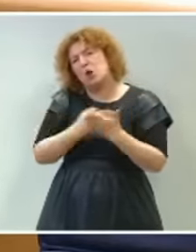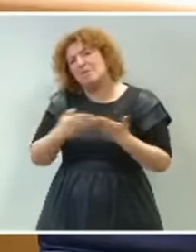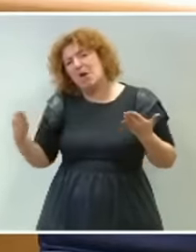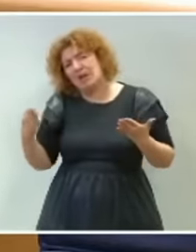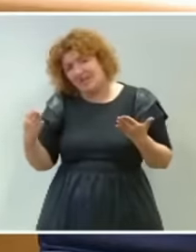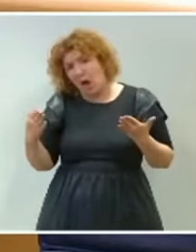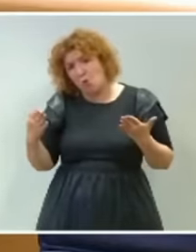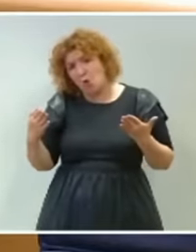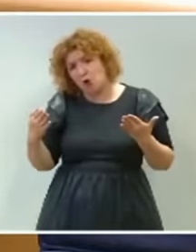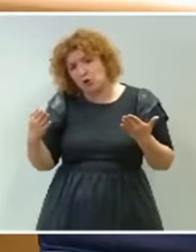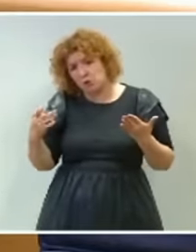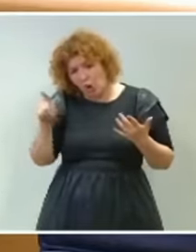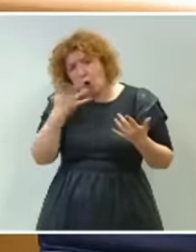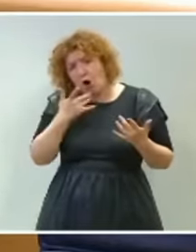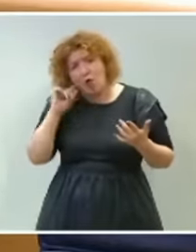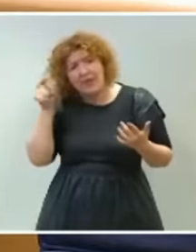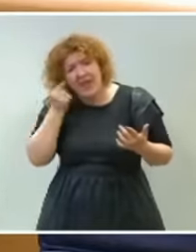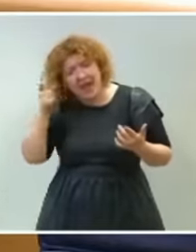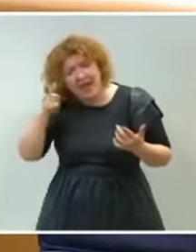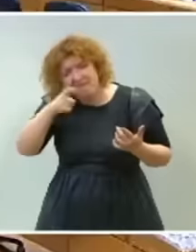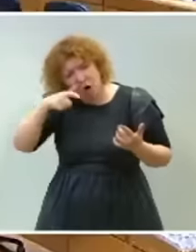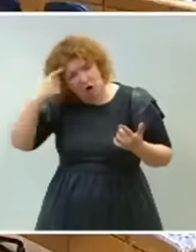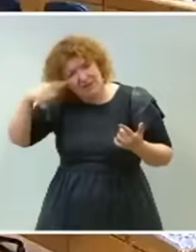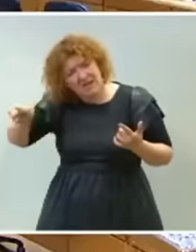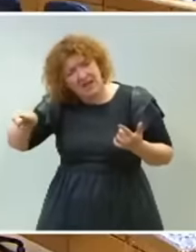de euros? ¿Lo conocía, señoría?